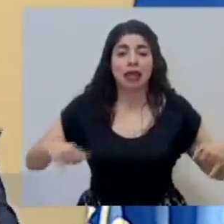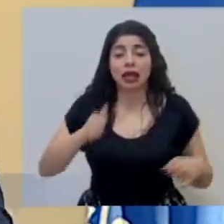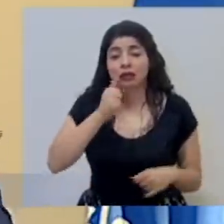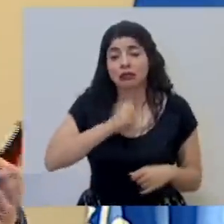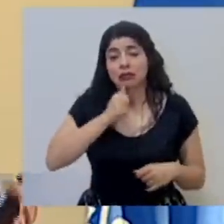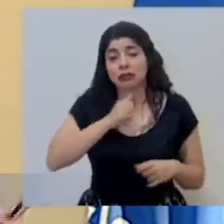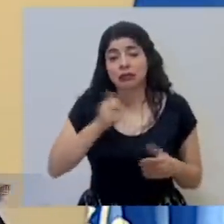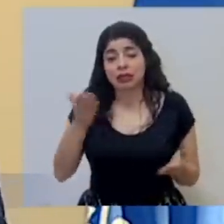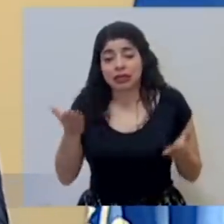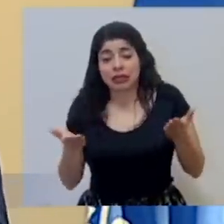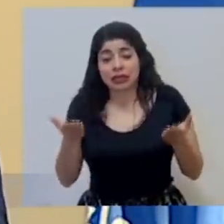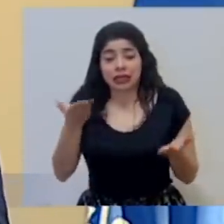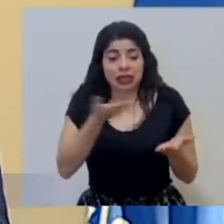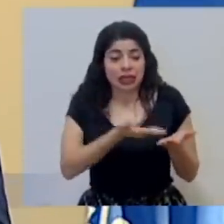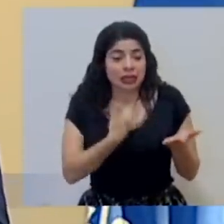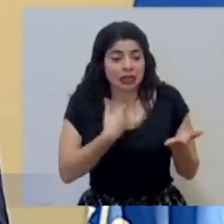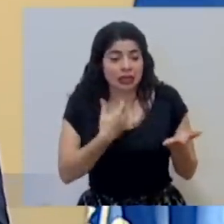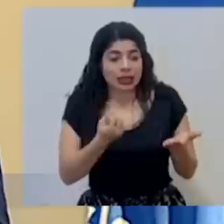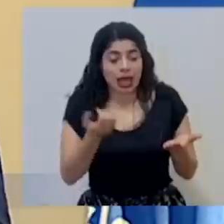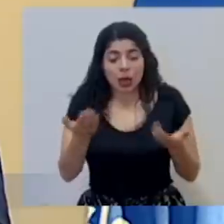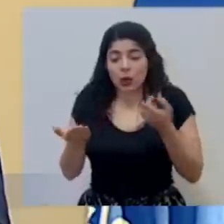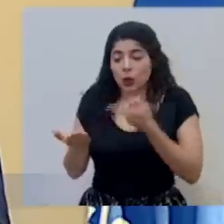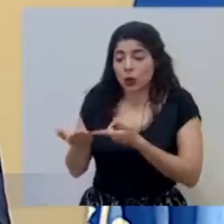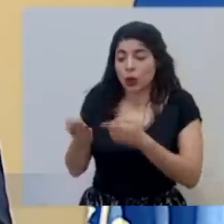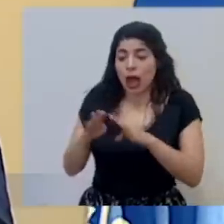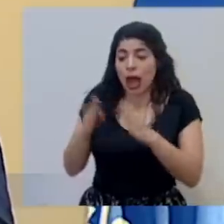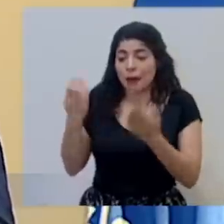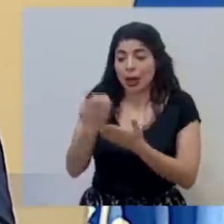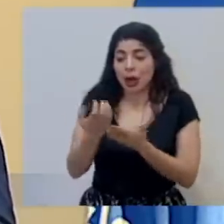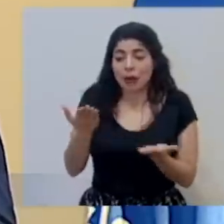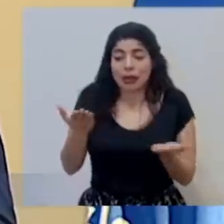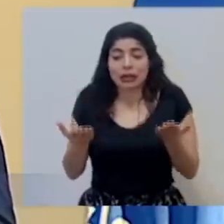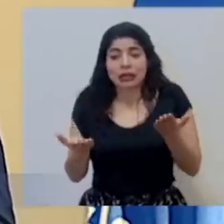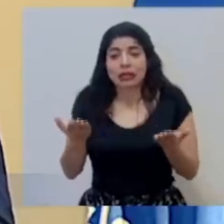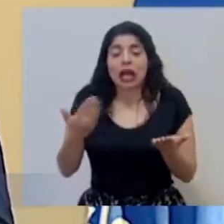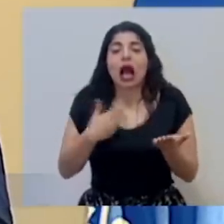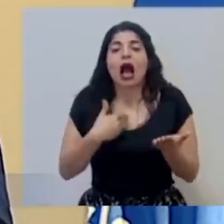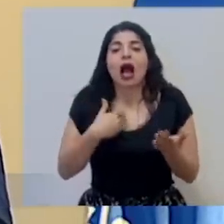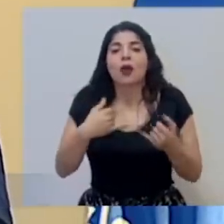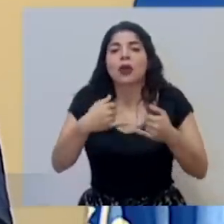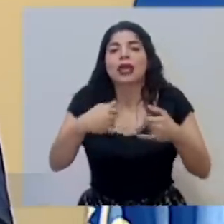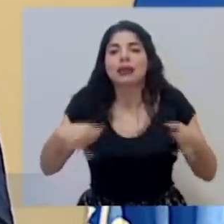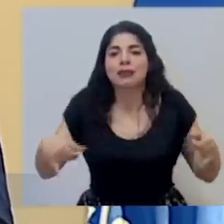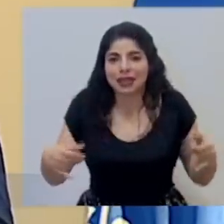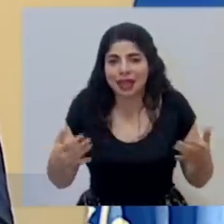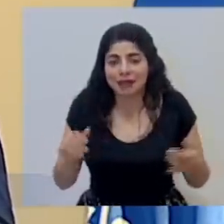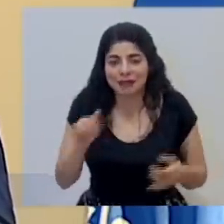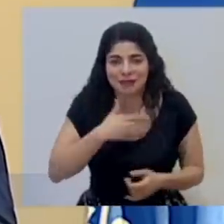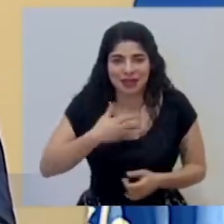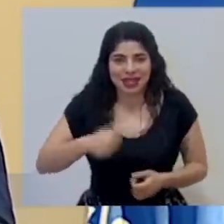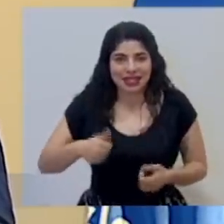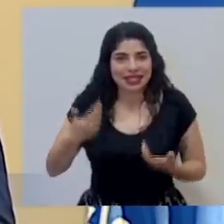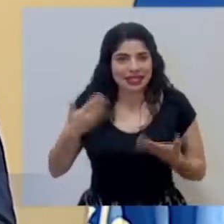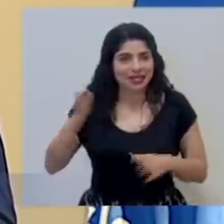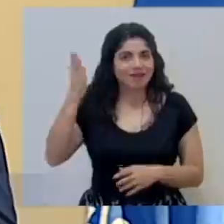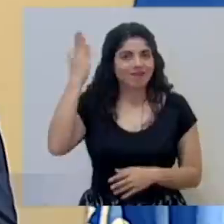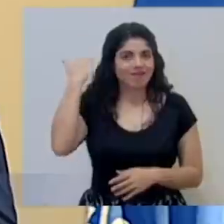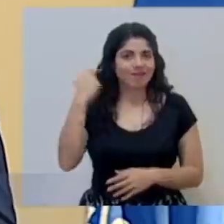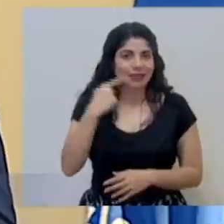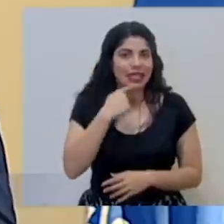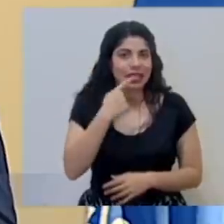ese equilibrio de la parte sanitaria la parte de apertura y pues ya como también lo indicó el presidente de la república